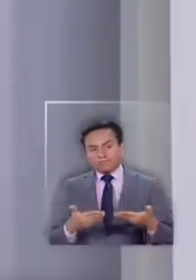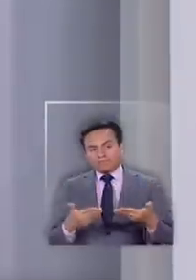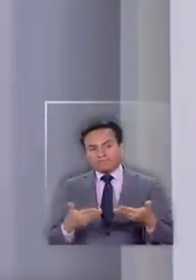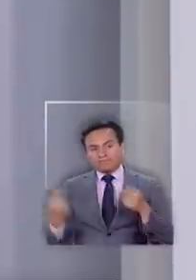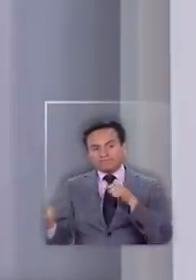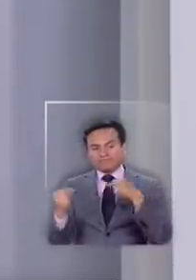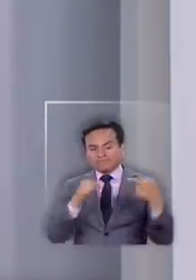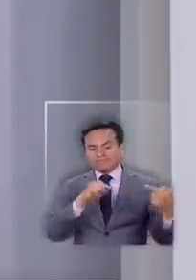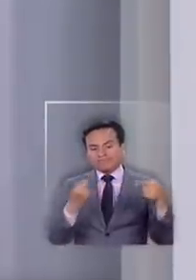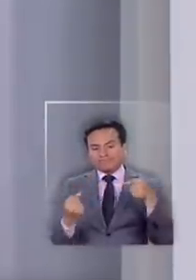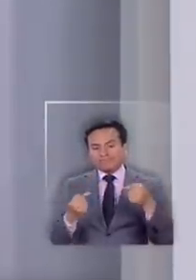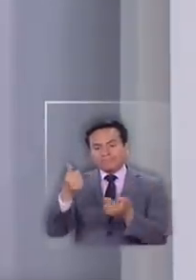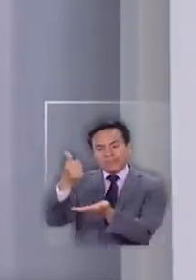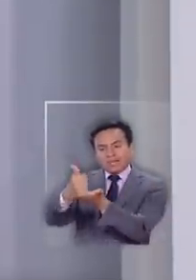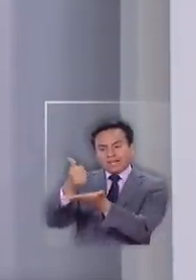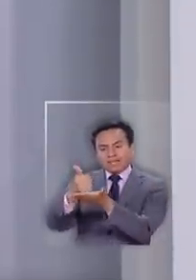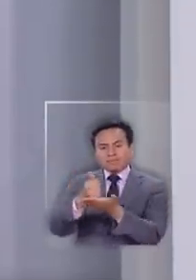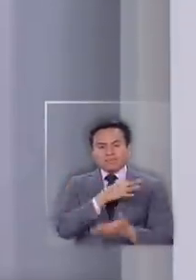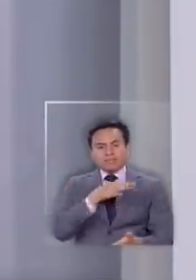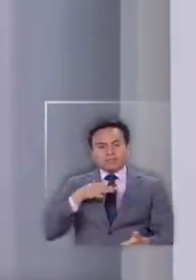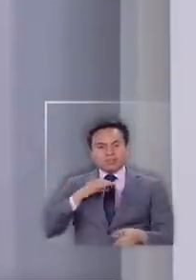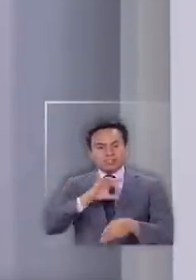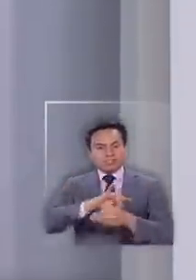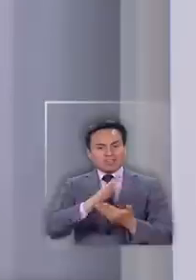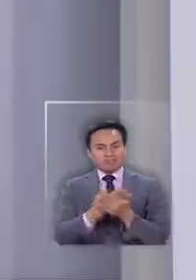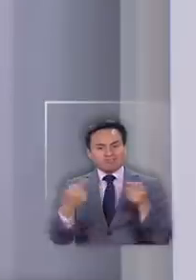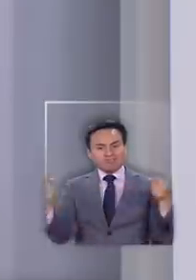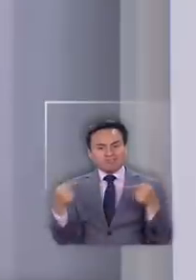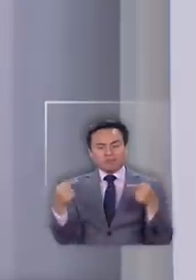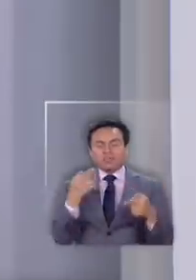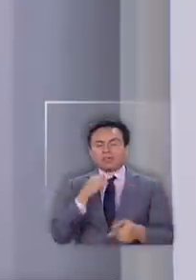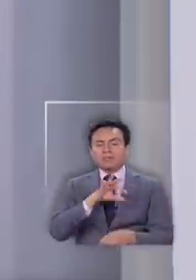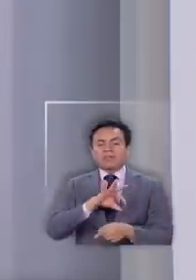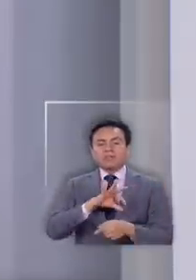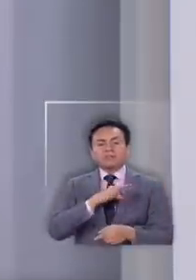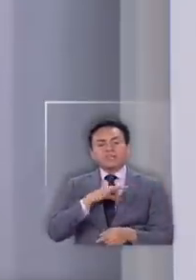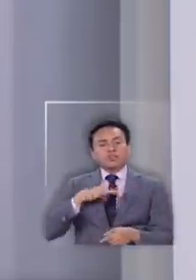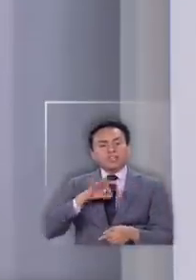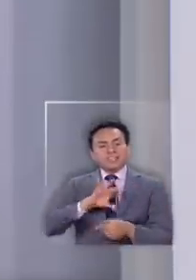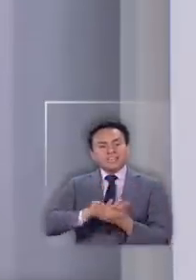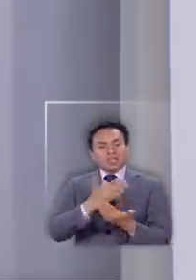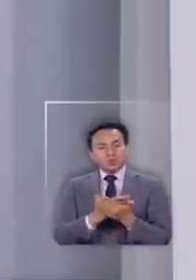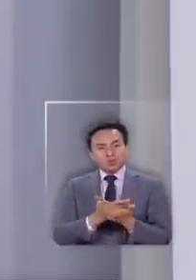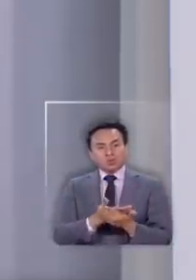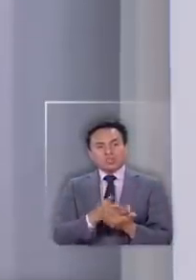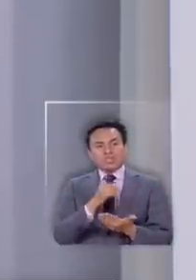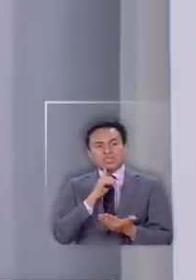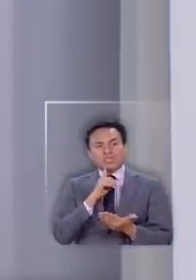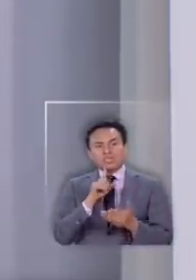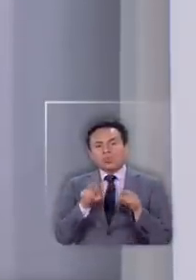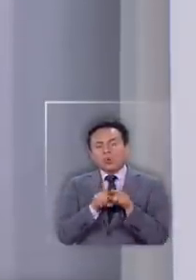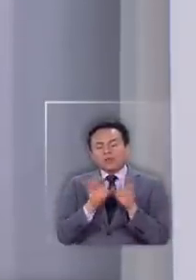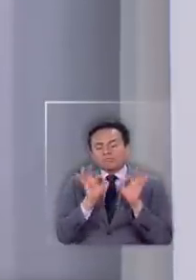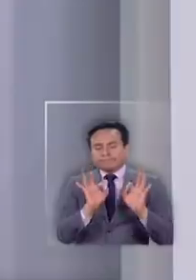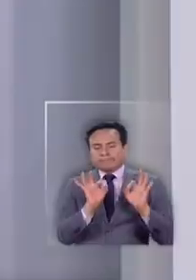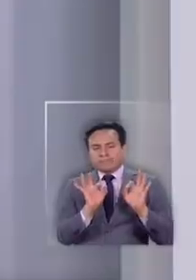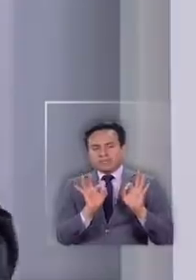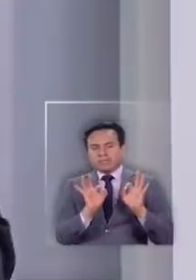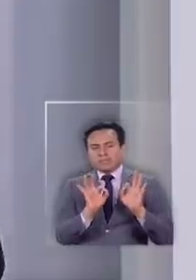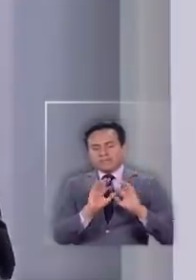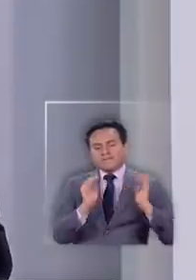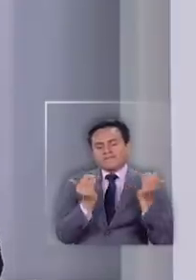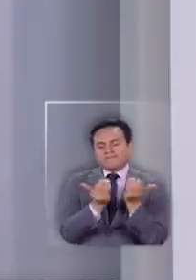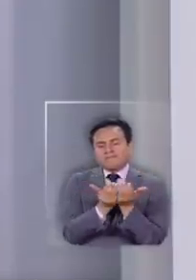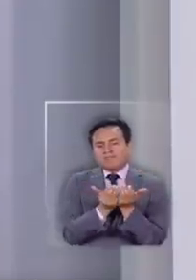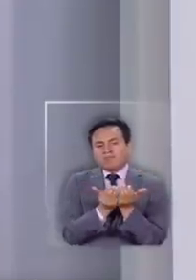gran discusión entre los alcaldes y el Ministerio de Salud. Y en que el Ministerio de Salud mantiene como hueso santo, bajo 10